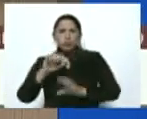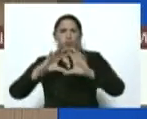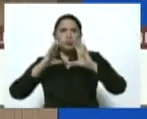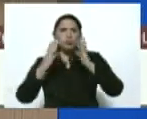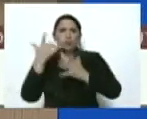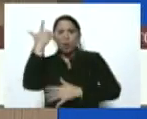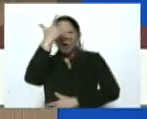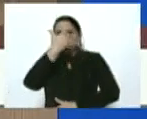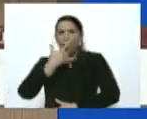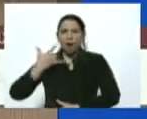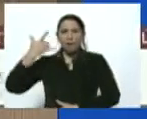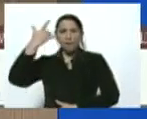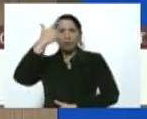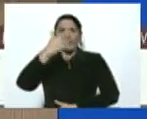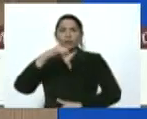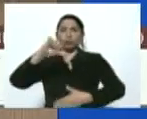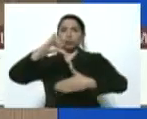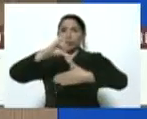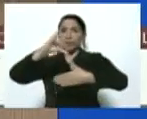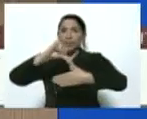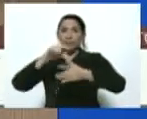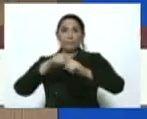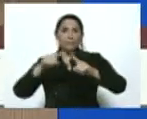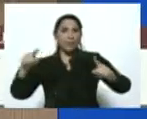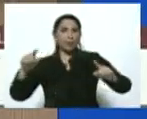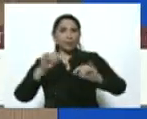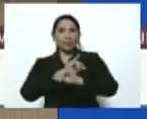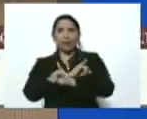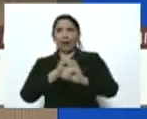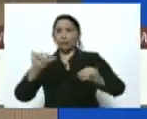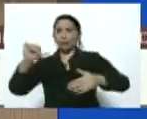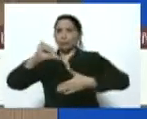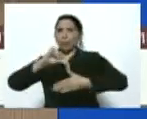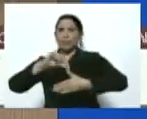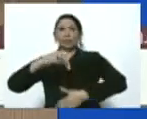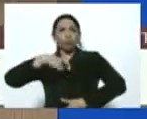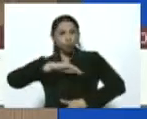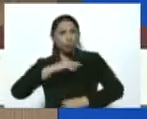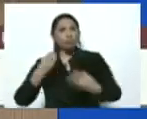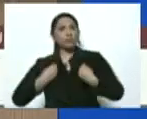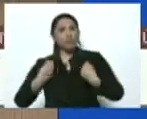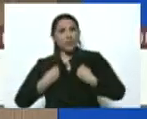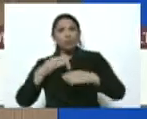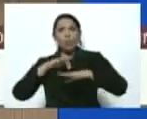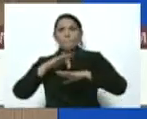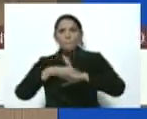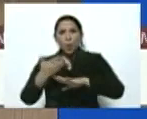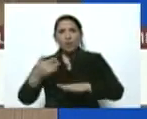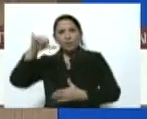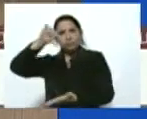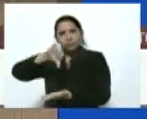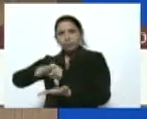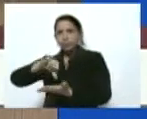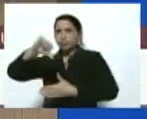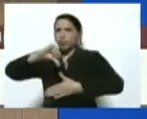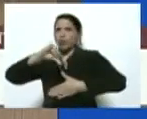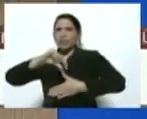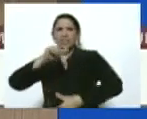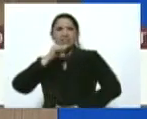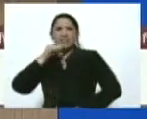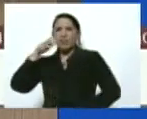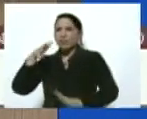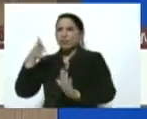África a Sudamérica pero ya en Sudamérica lo estamos viviendo porque el epicentro en Sudamérica es Brasil